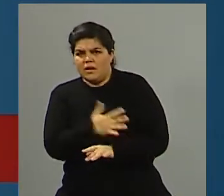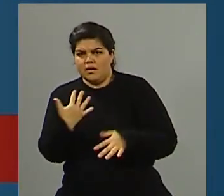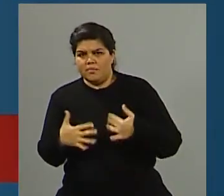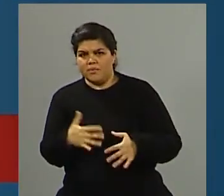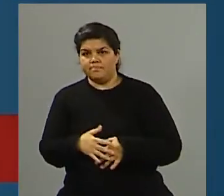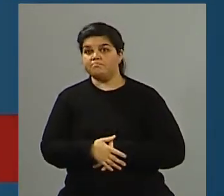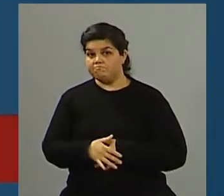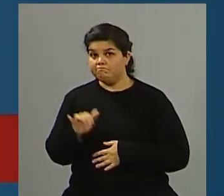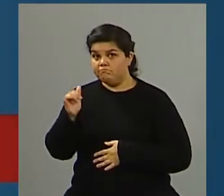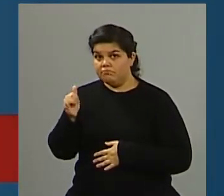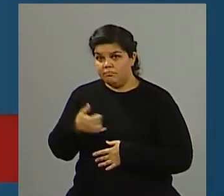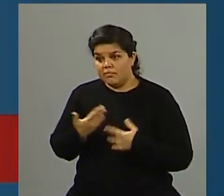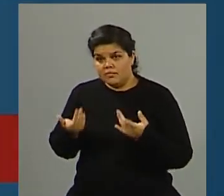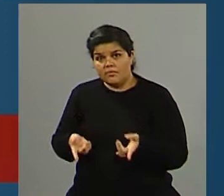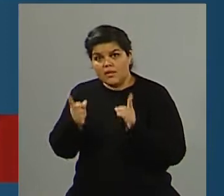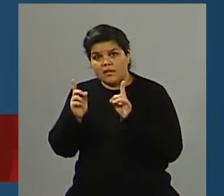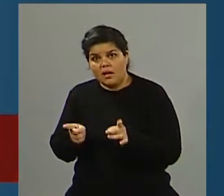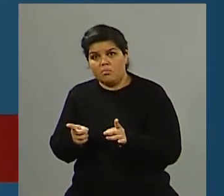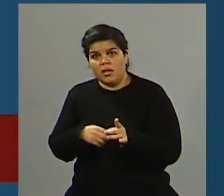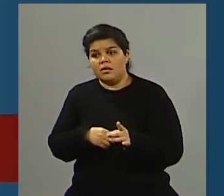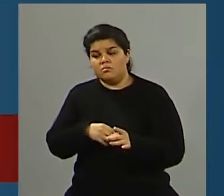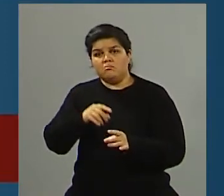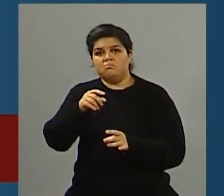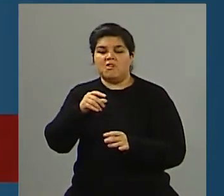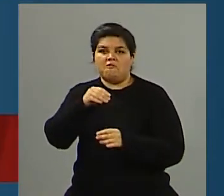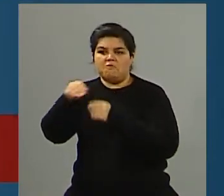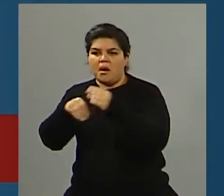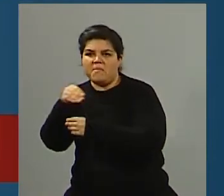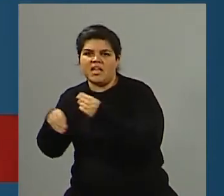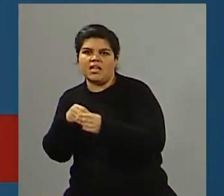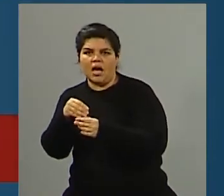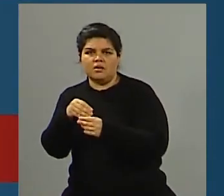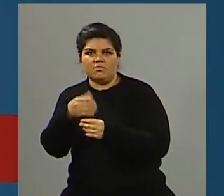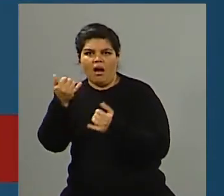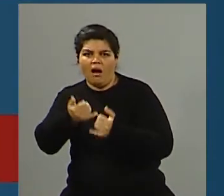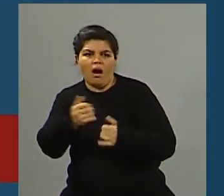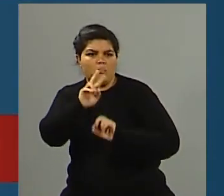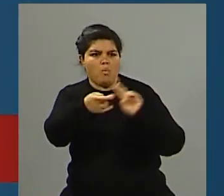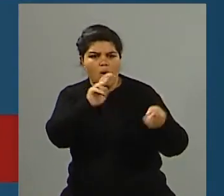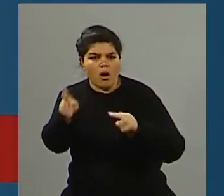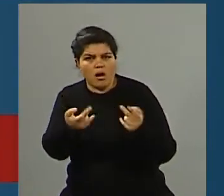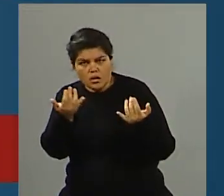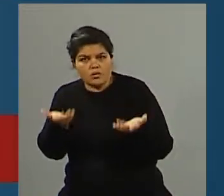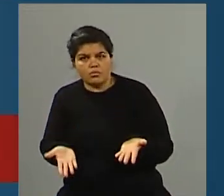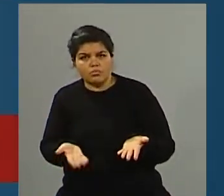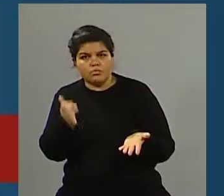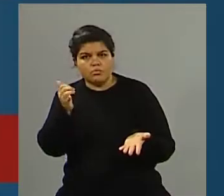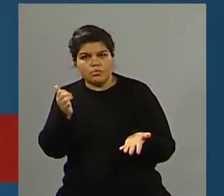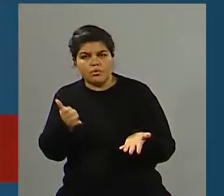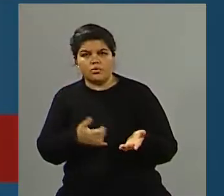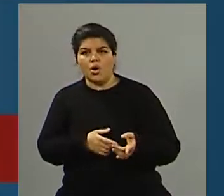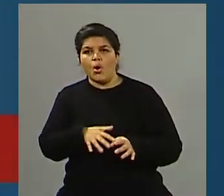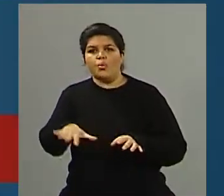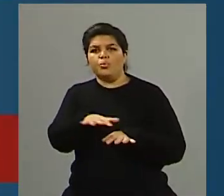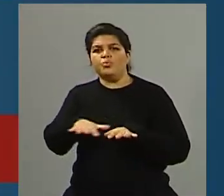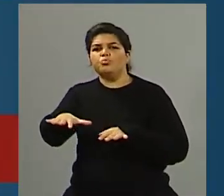que tuvieron personas ahí, que perdieron personas, estoy hablando de eso, ¿no? No varias personas que estuvieron en Mancata, porque eso sí, uno conoce